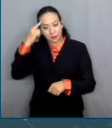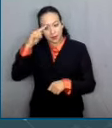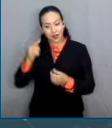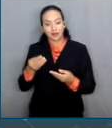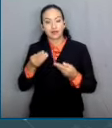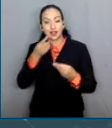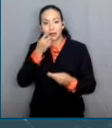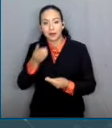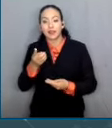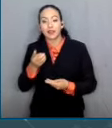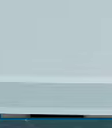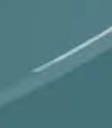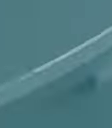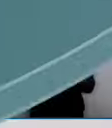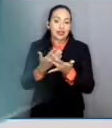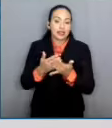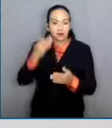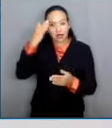generales.